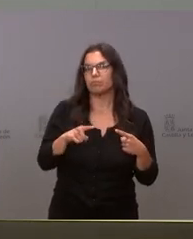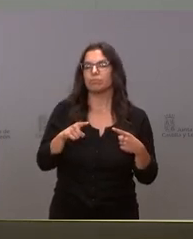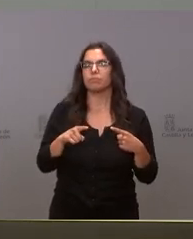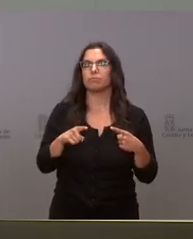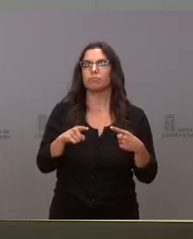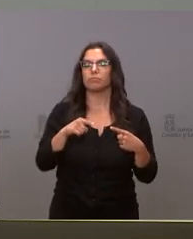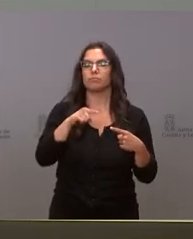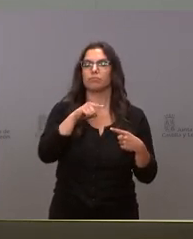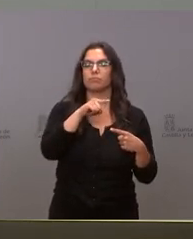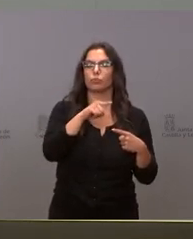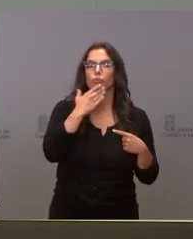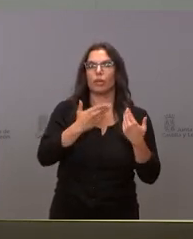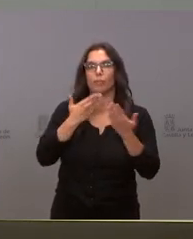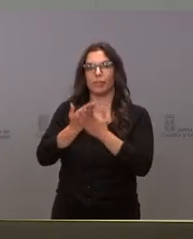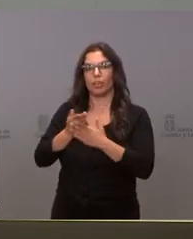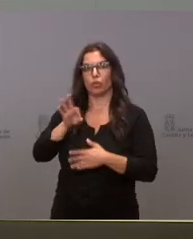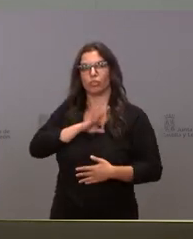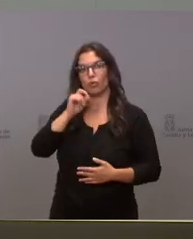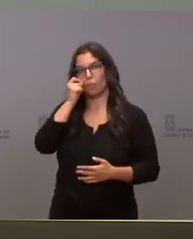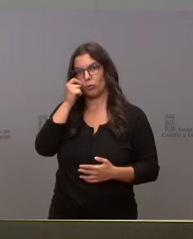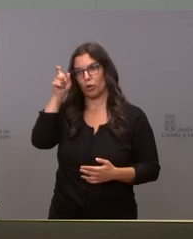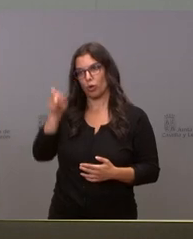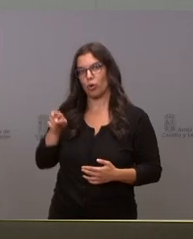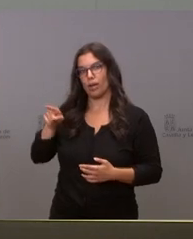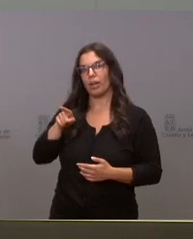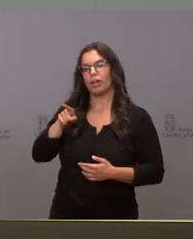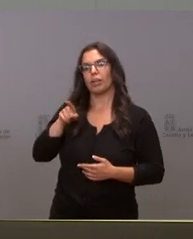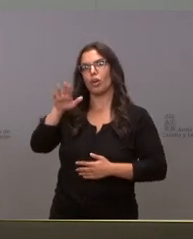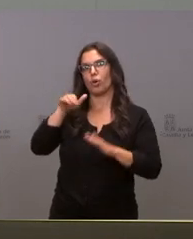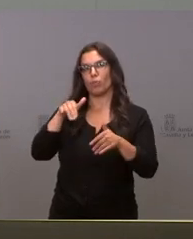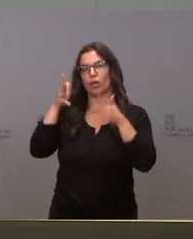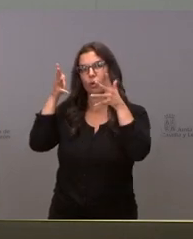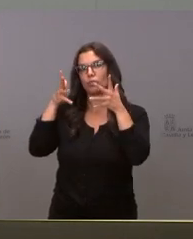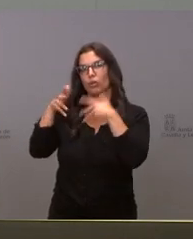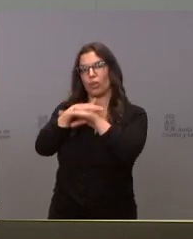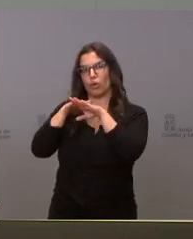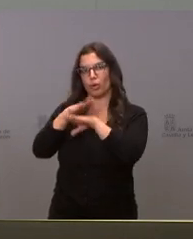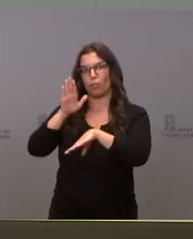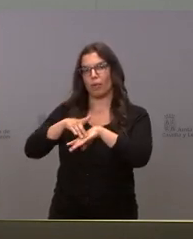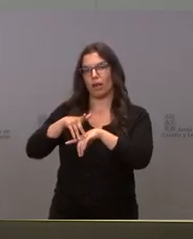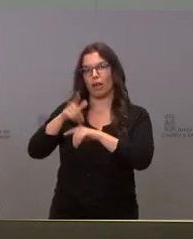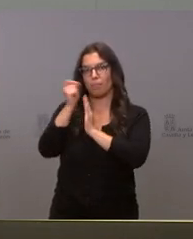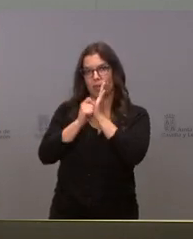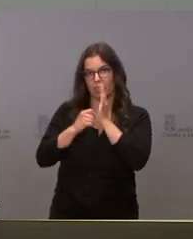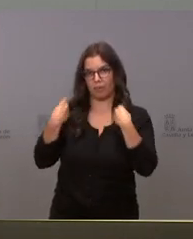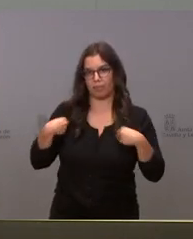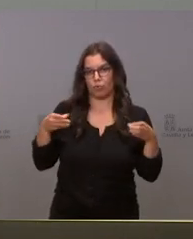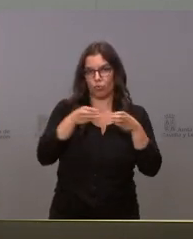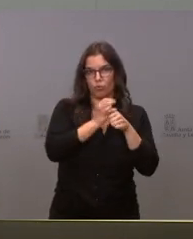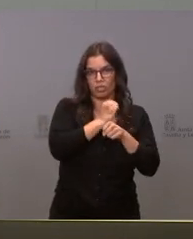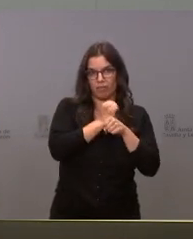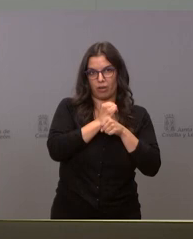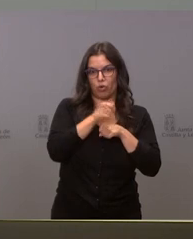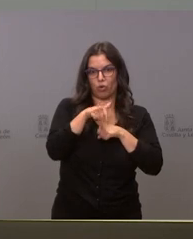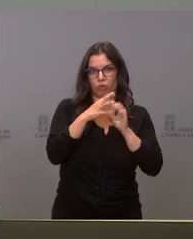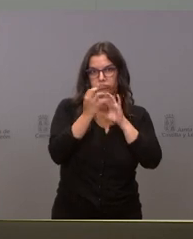pedido usted al señor Mañueco que convoque mañana a un consejo de gobierno para tomar las medidas que proponga este grupo de trabajo